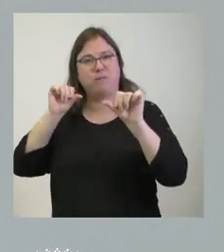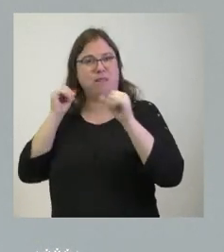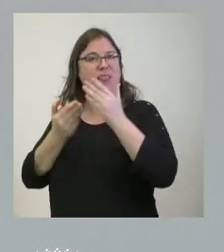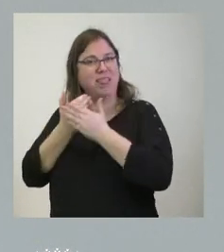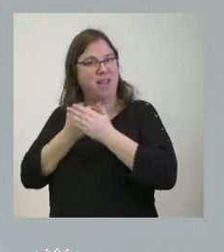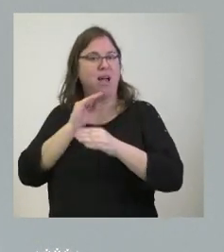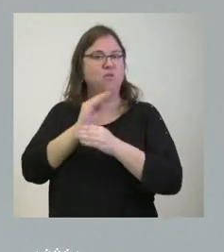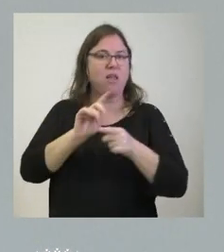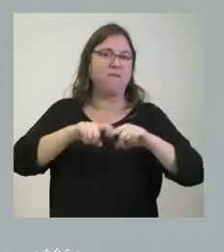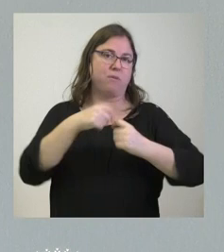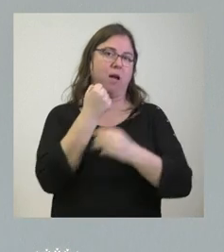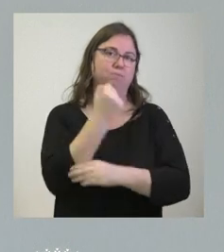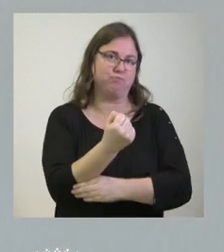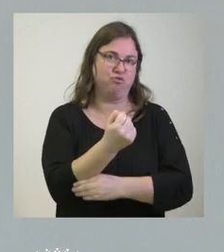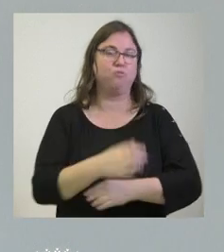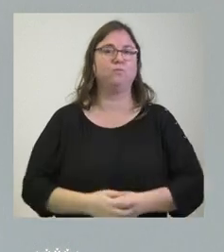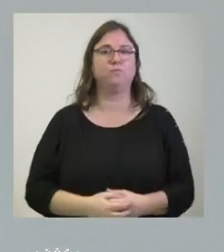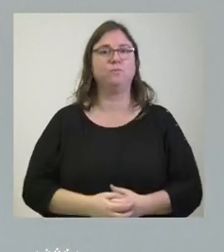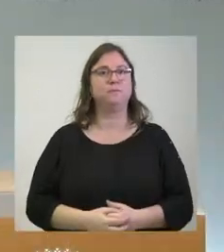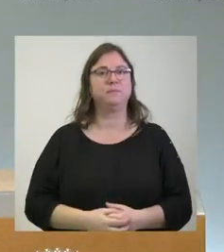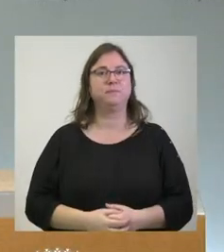en favor de las familias de nuestra comunidad autónoma